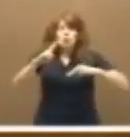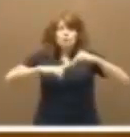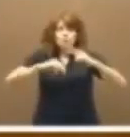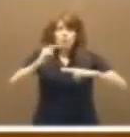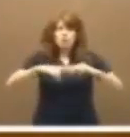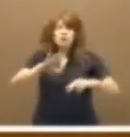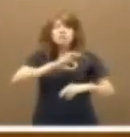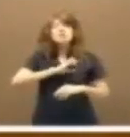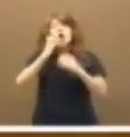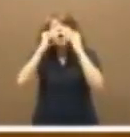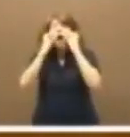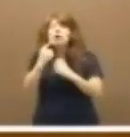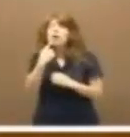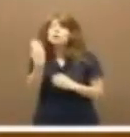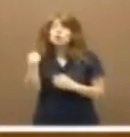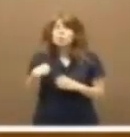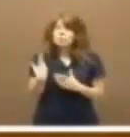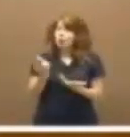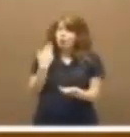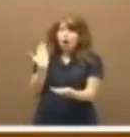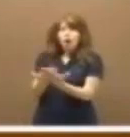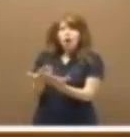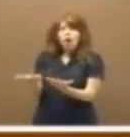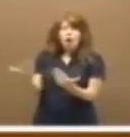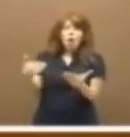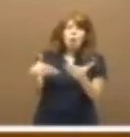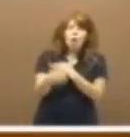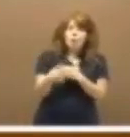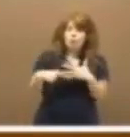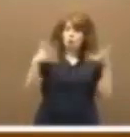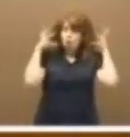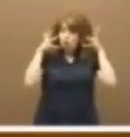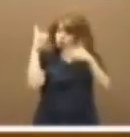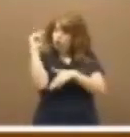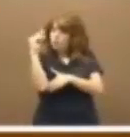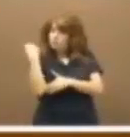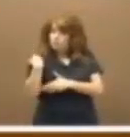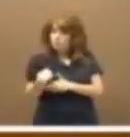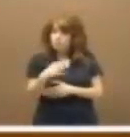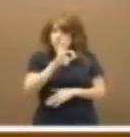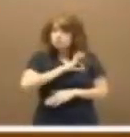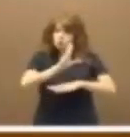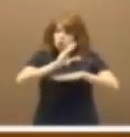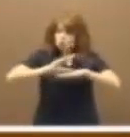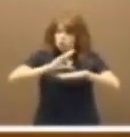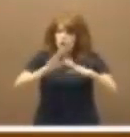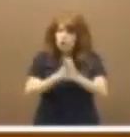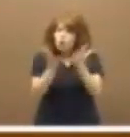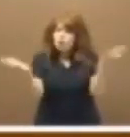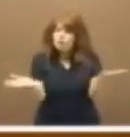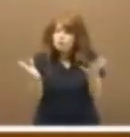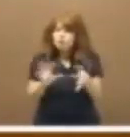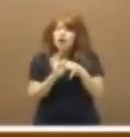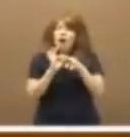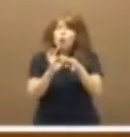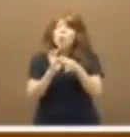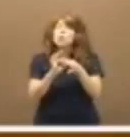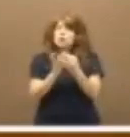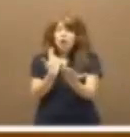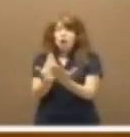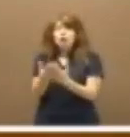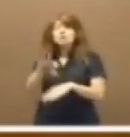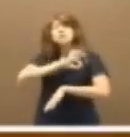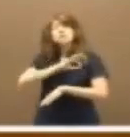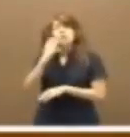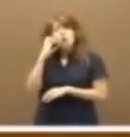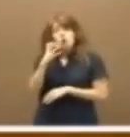Y el señor Rajoy, ha dicho lo mismo, ¿cuándo lo van a reprobar? ¿En el consejo de este viernes, señor consejero? ¿Van a fomentar la unidad reprobando al señor Rajoy?